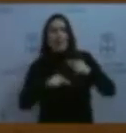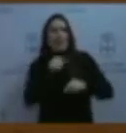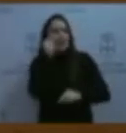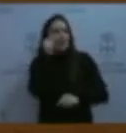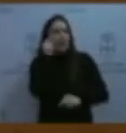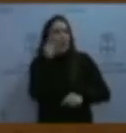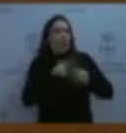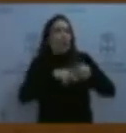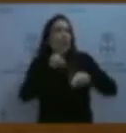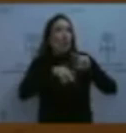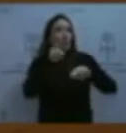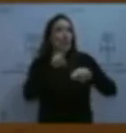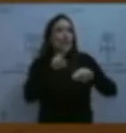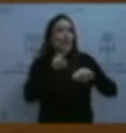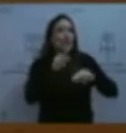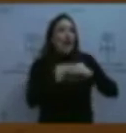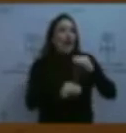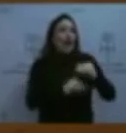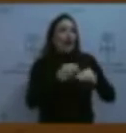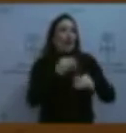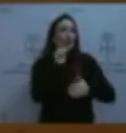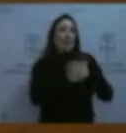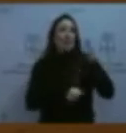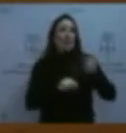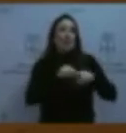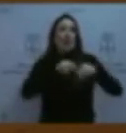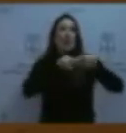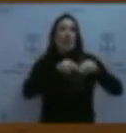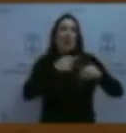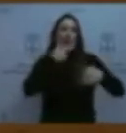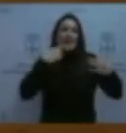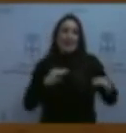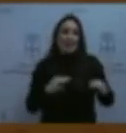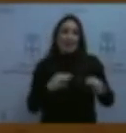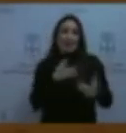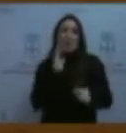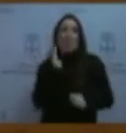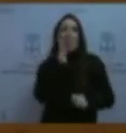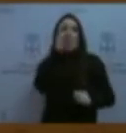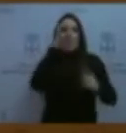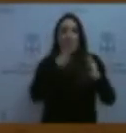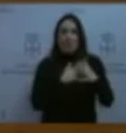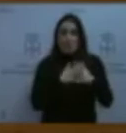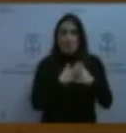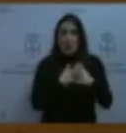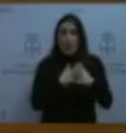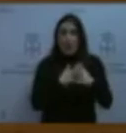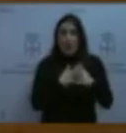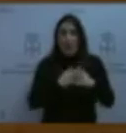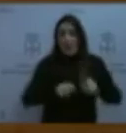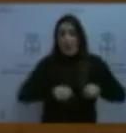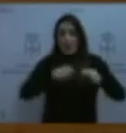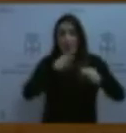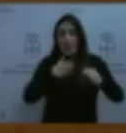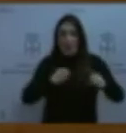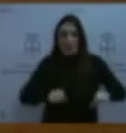han hecho con licencia de obra menor. Una obra que, como decimos, afecta la estructura del edificio, puesto que han procedido a retabicar el interior, además